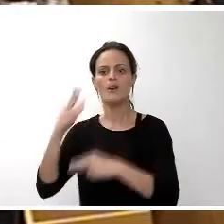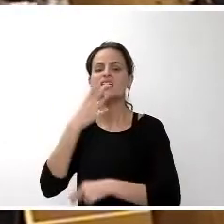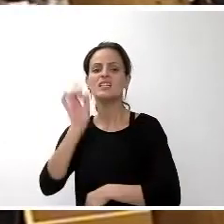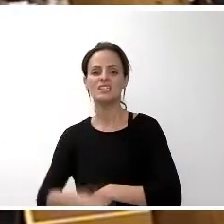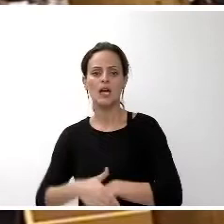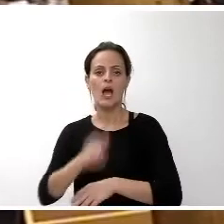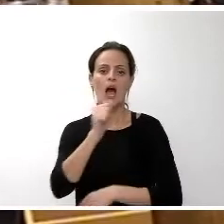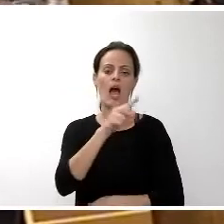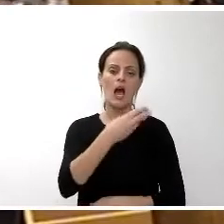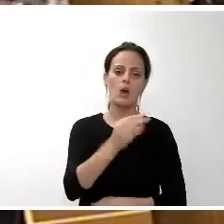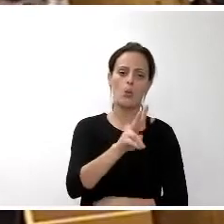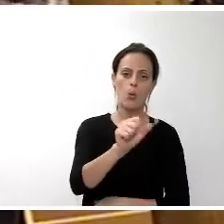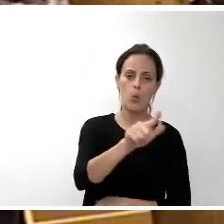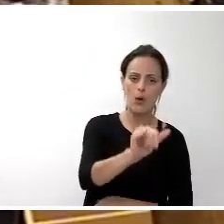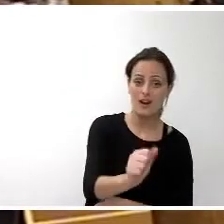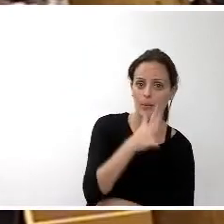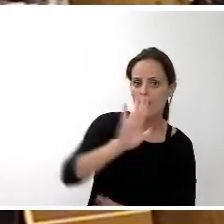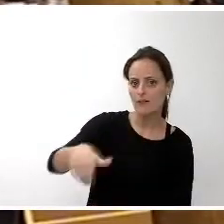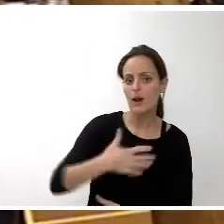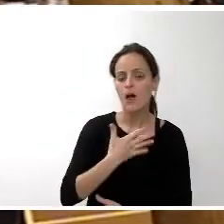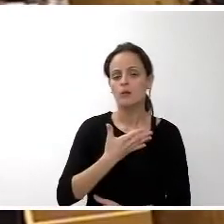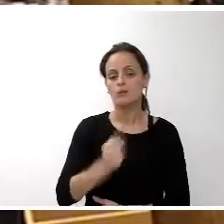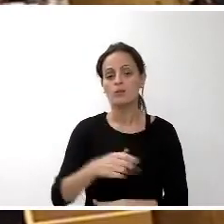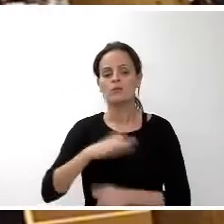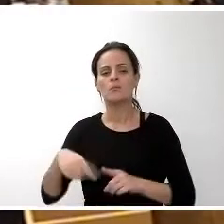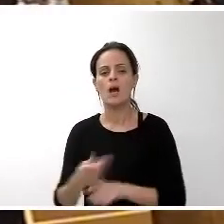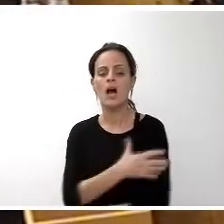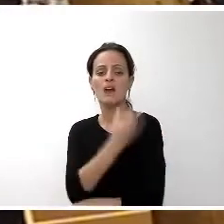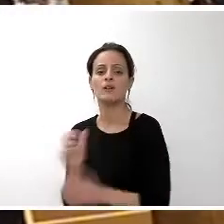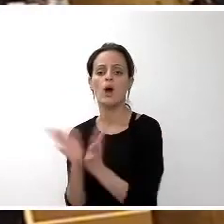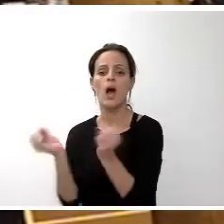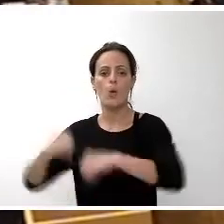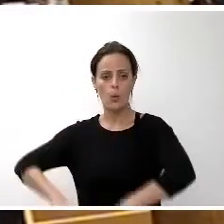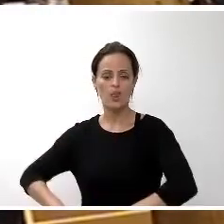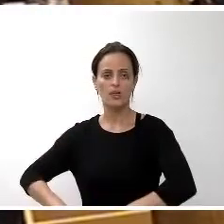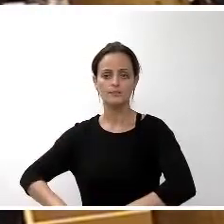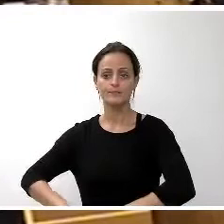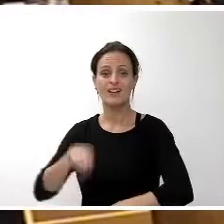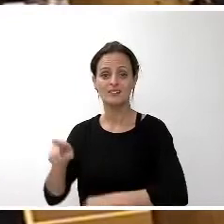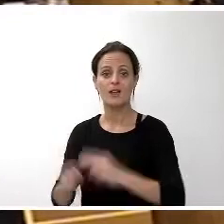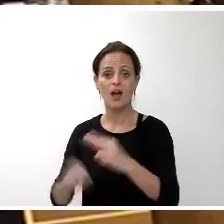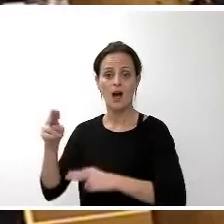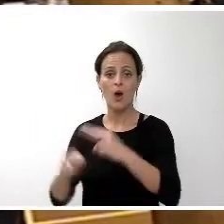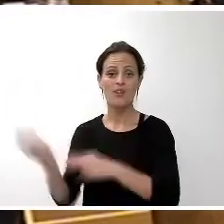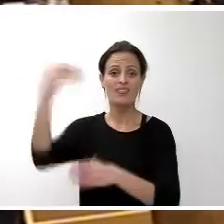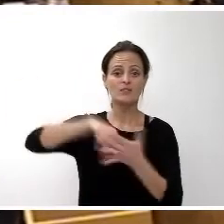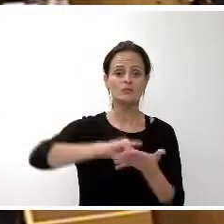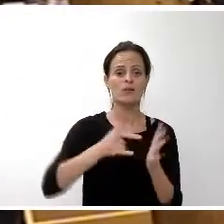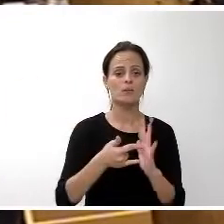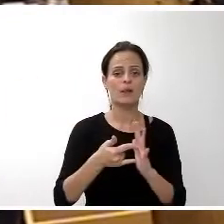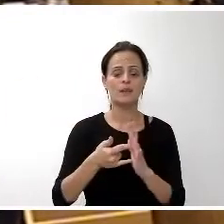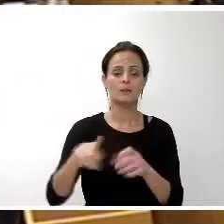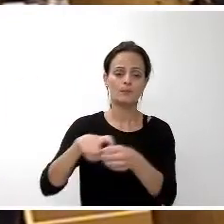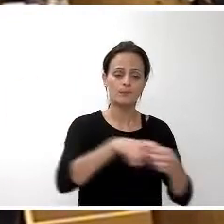Qualia, Ayuntamiento y Cabildo, acuerdan incorporar esta obra en el plan de cooperación